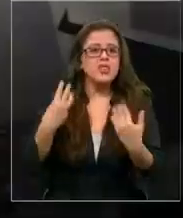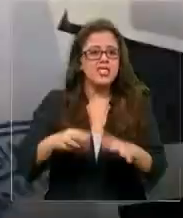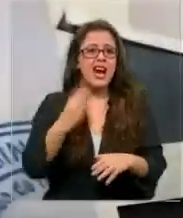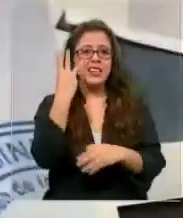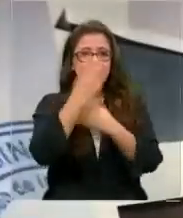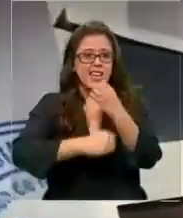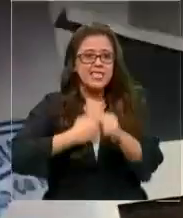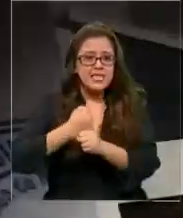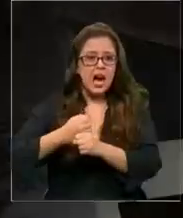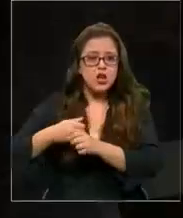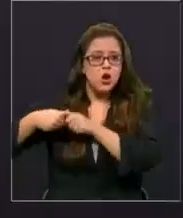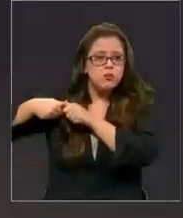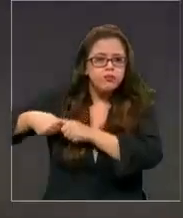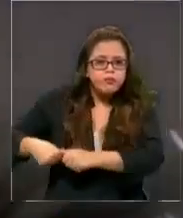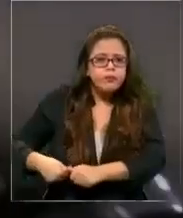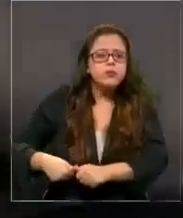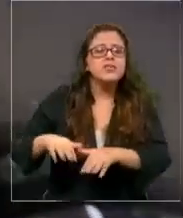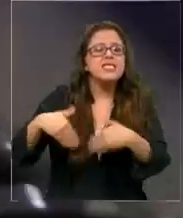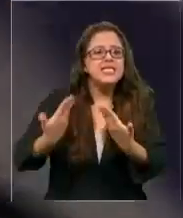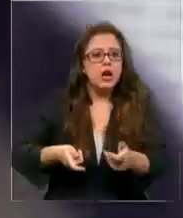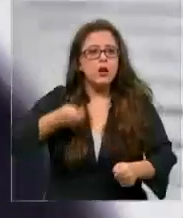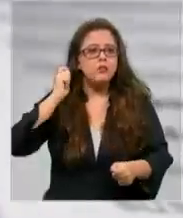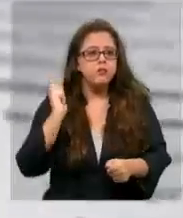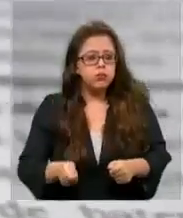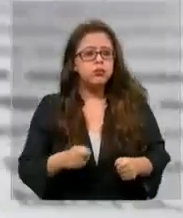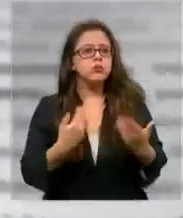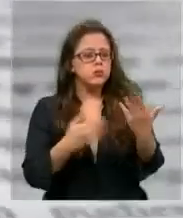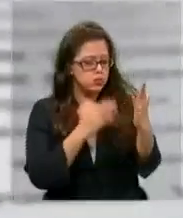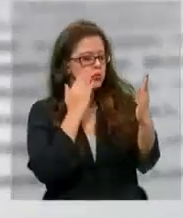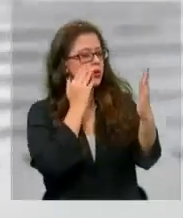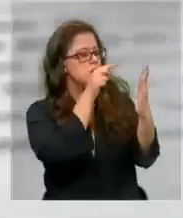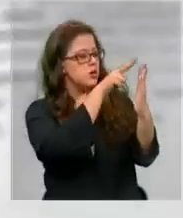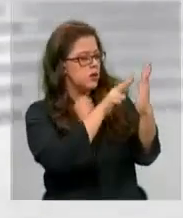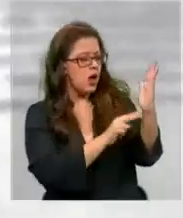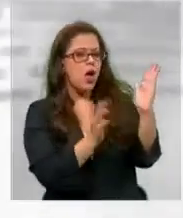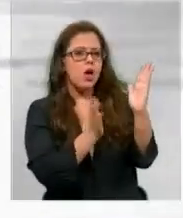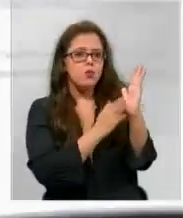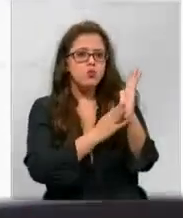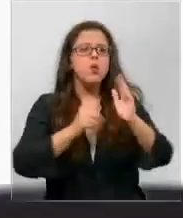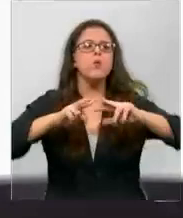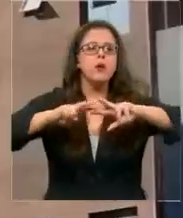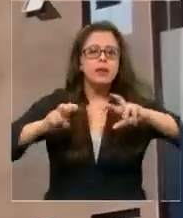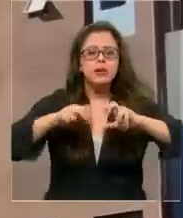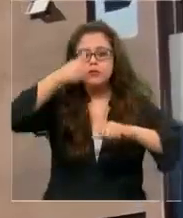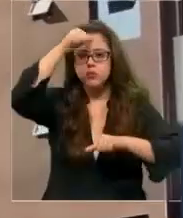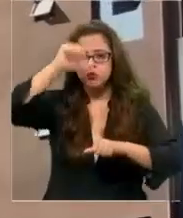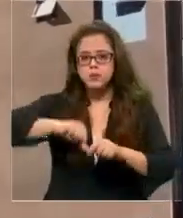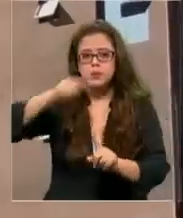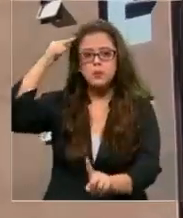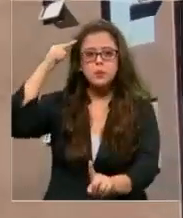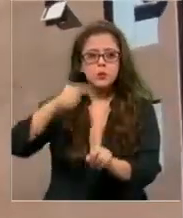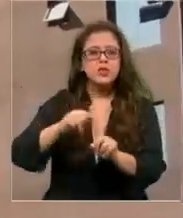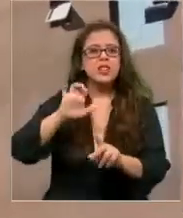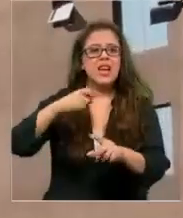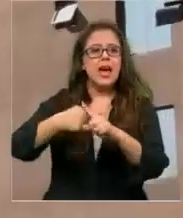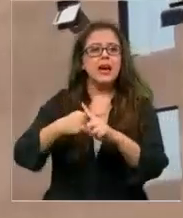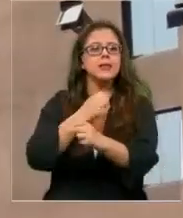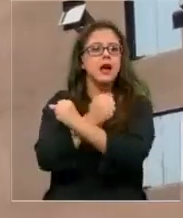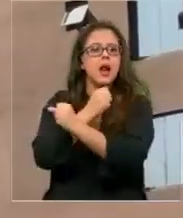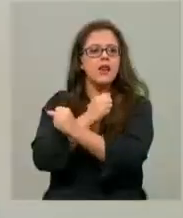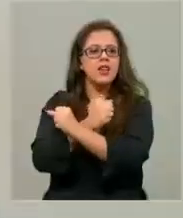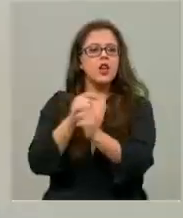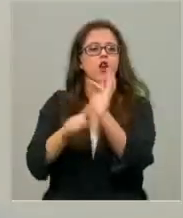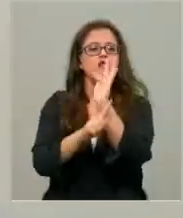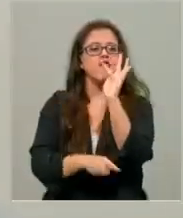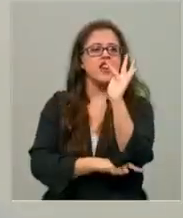cárcel y ahora tras la condena tenemos a la vista los antecedentes de una investigación penal dirigida por un ex carabinero, el